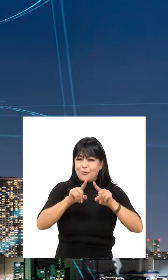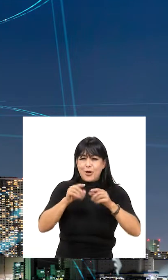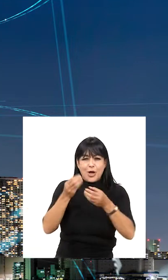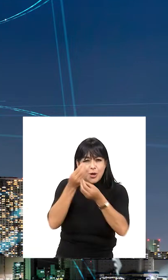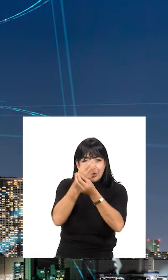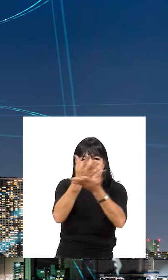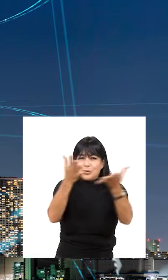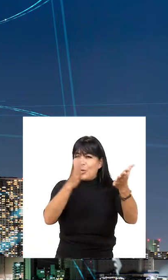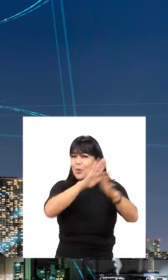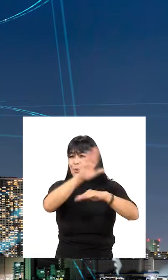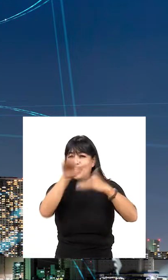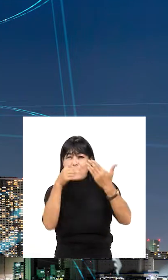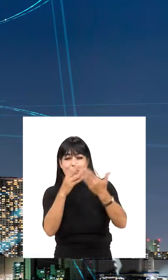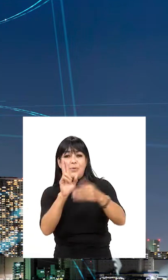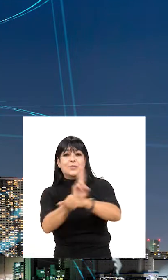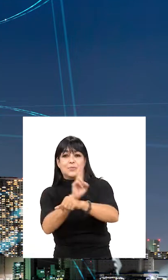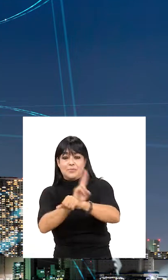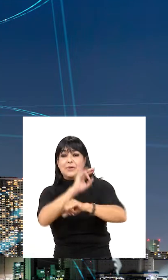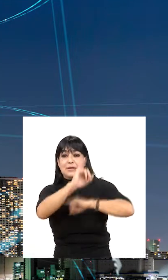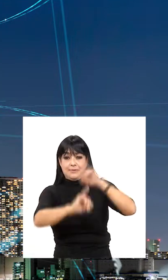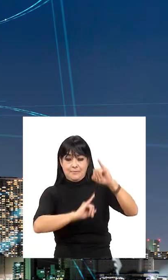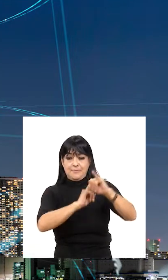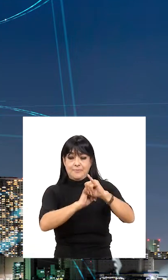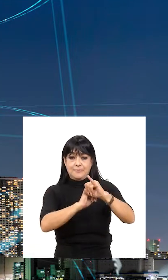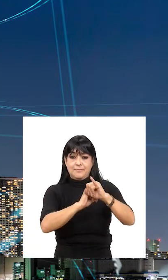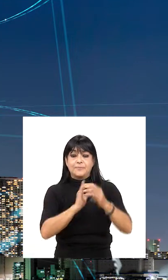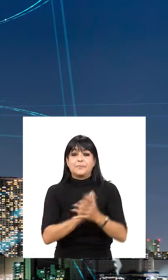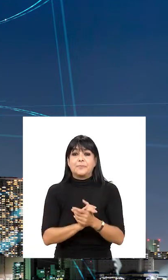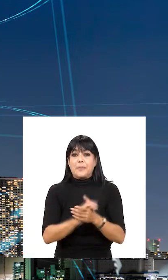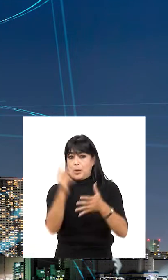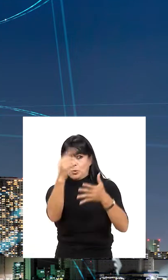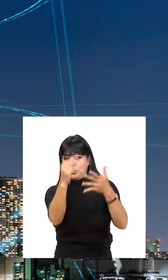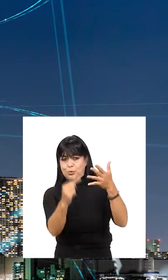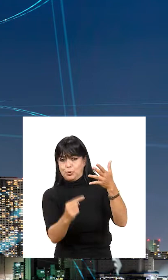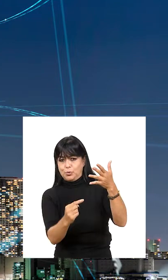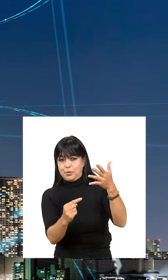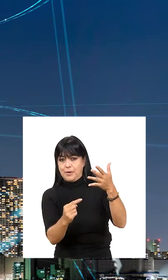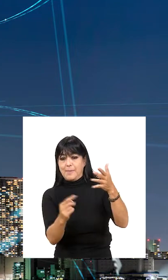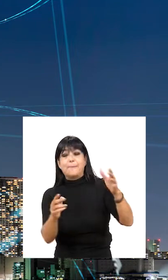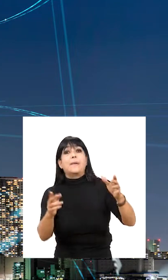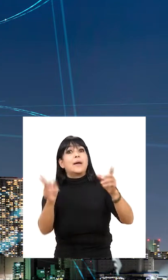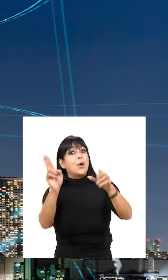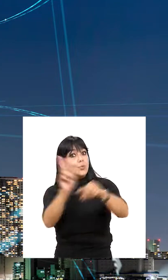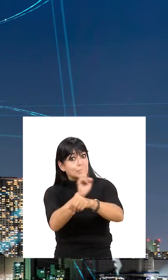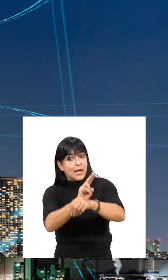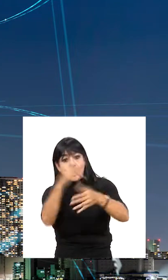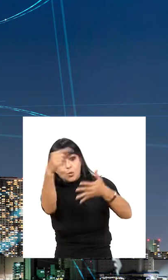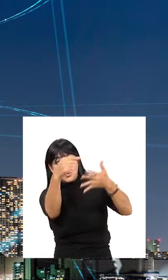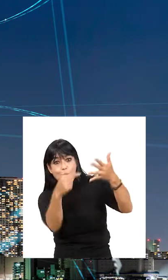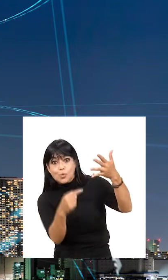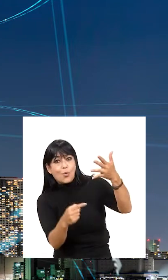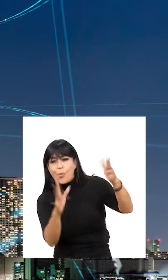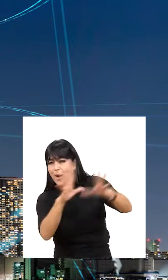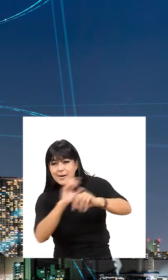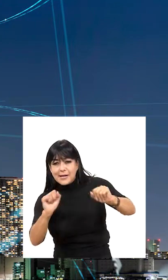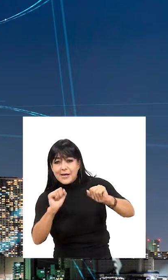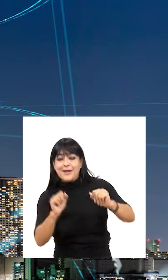los grupos de noticias, el chat, el blog, el foro y los navegadores, entre otros.